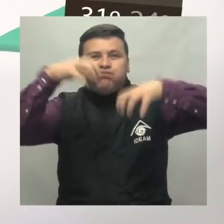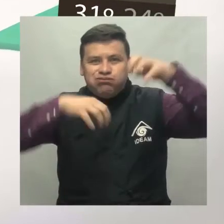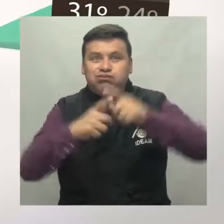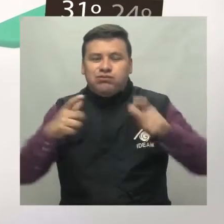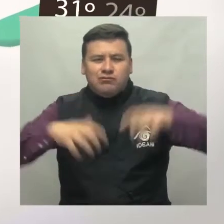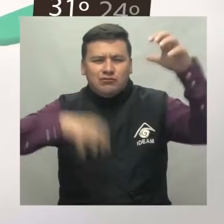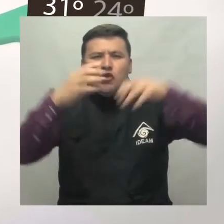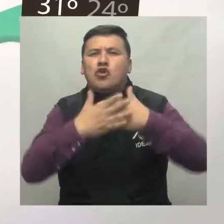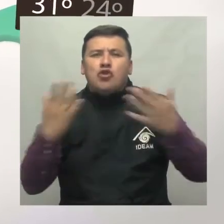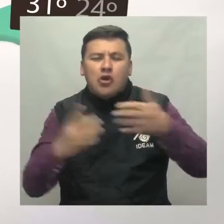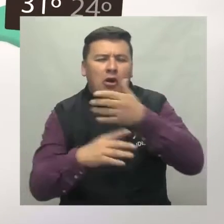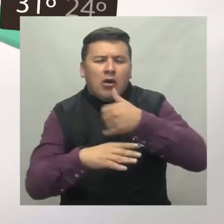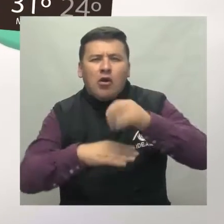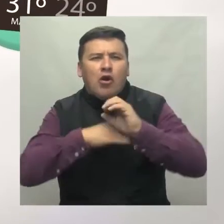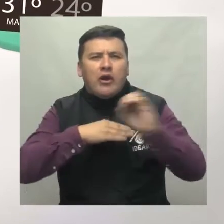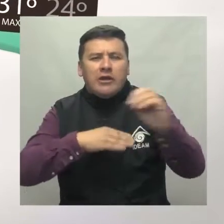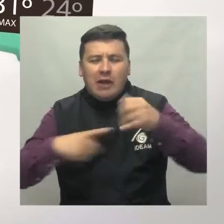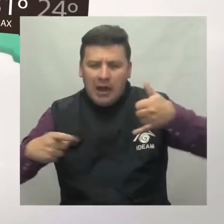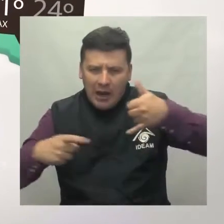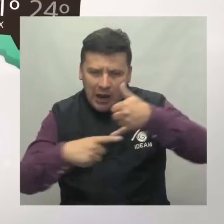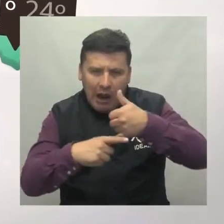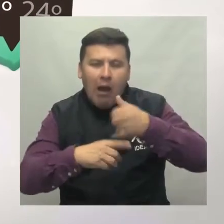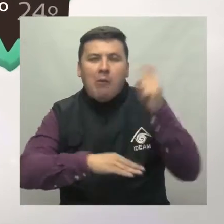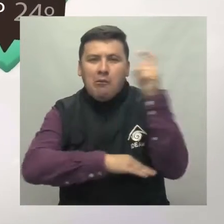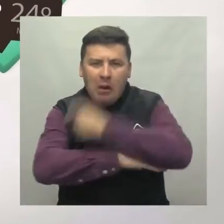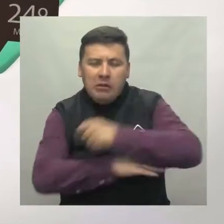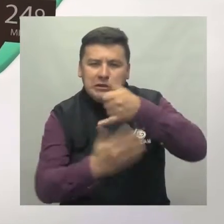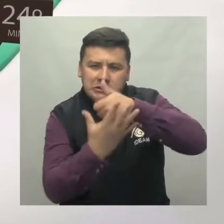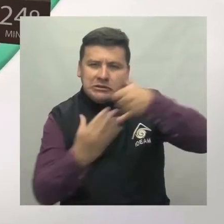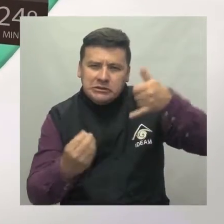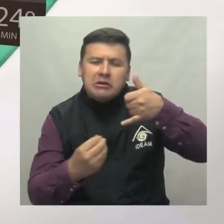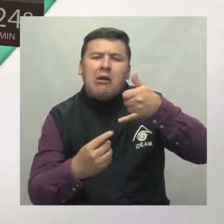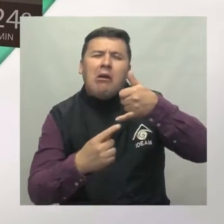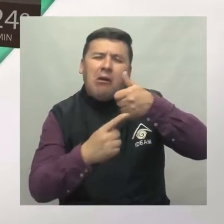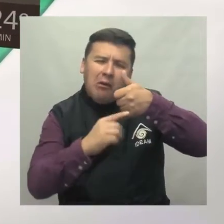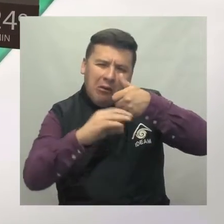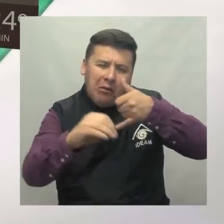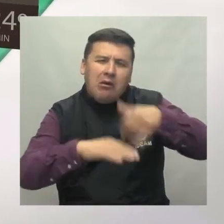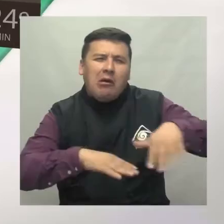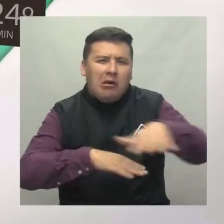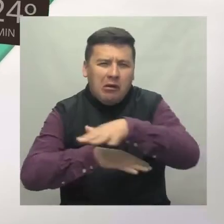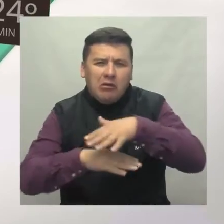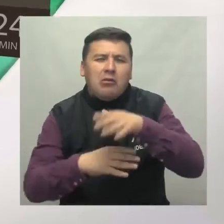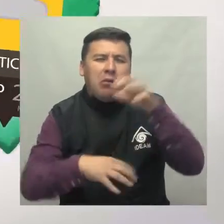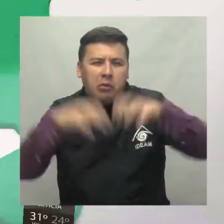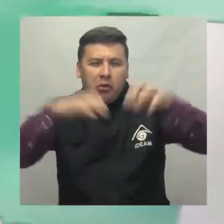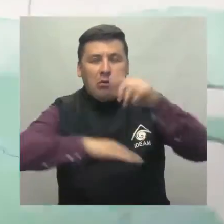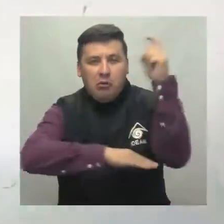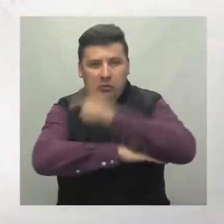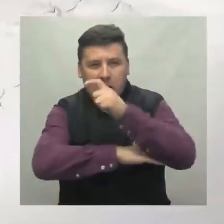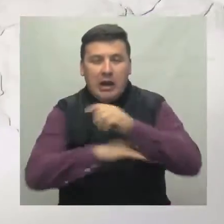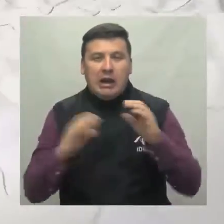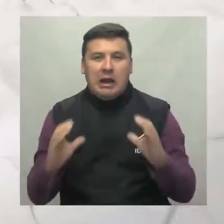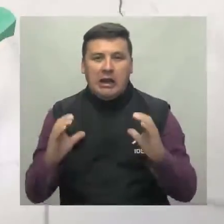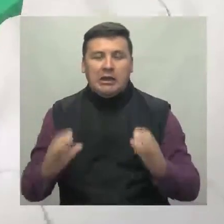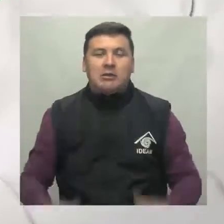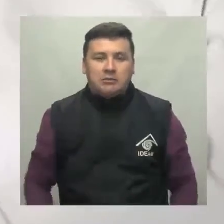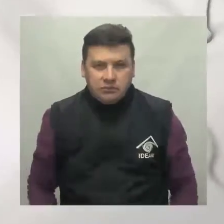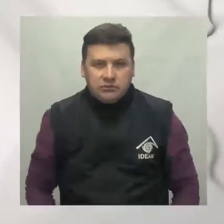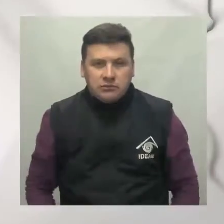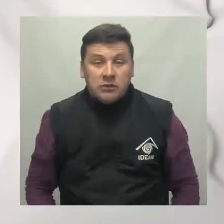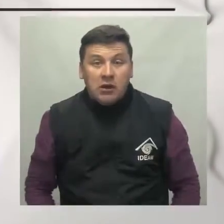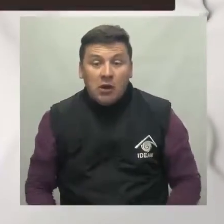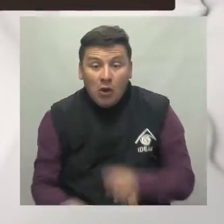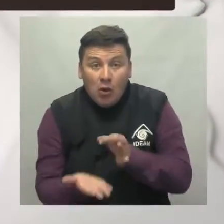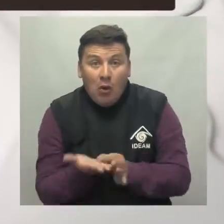intensidad en el oriente del Amazonas, Baupés y Guainía, sin descartar lloviznas en el occidente del Putumayo y el Caquetá. Para la